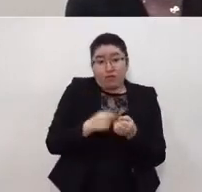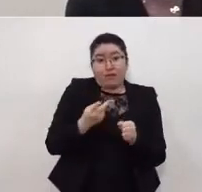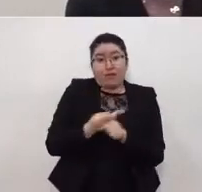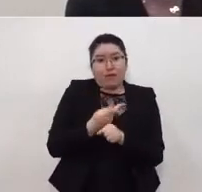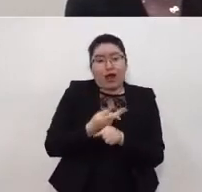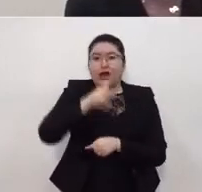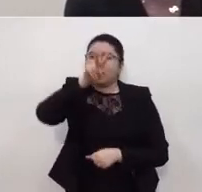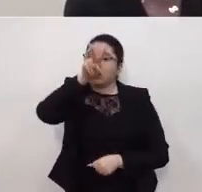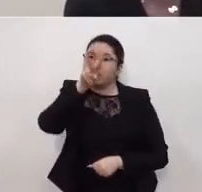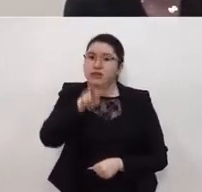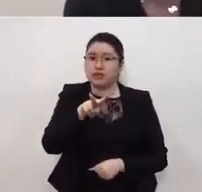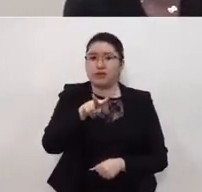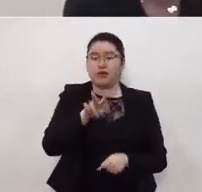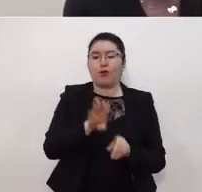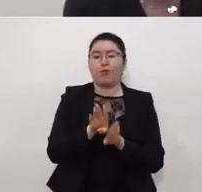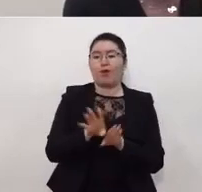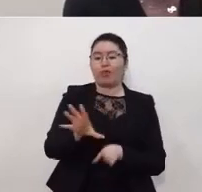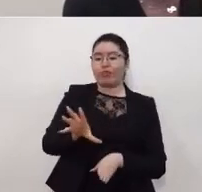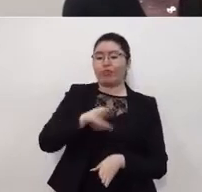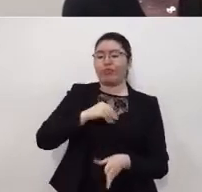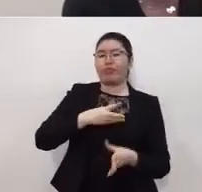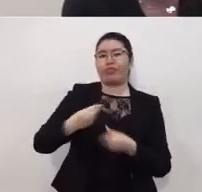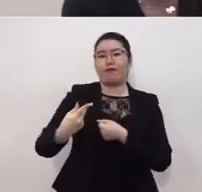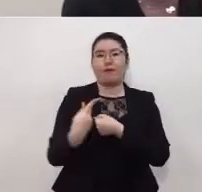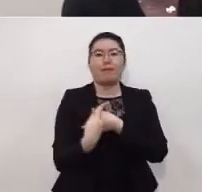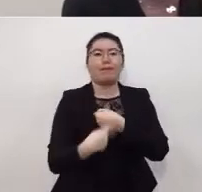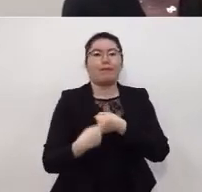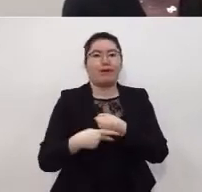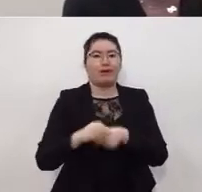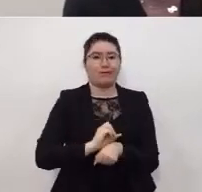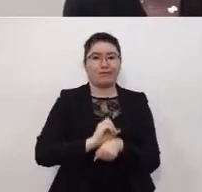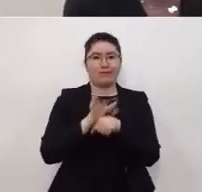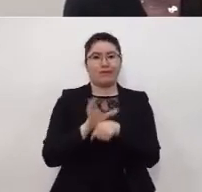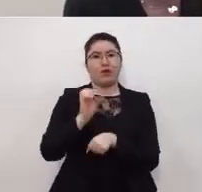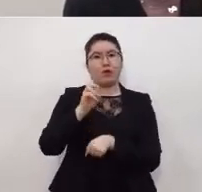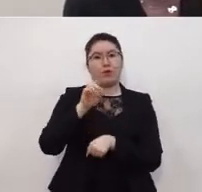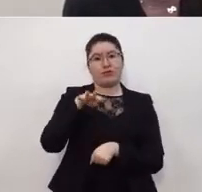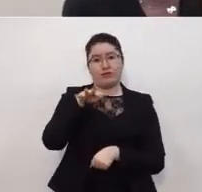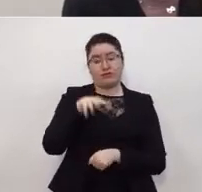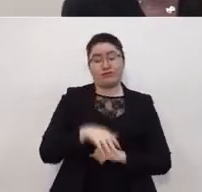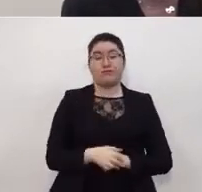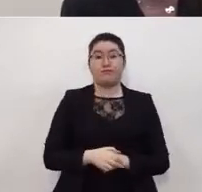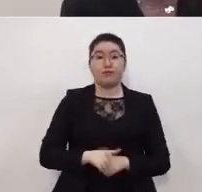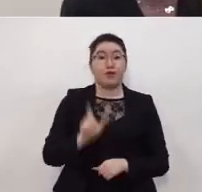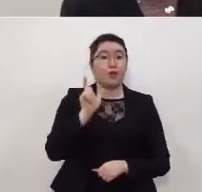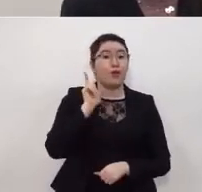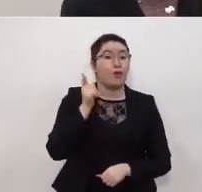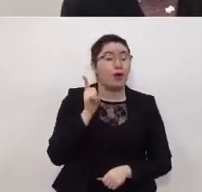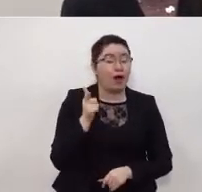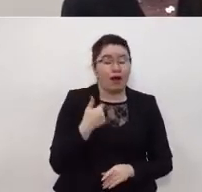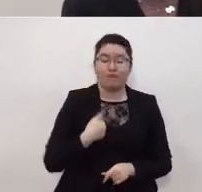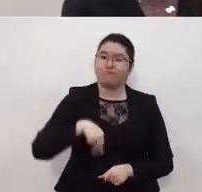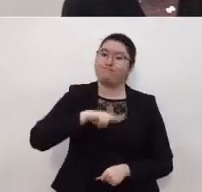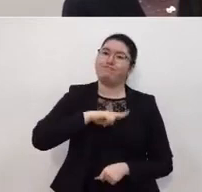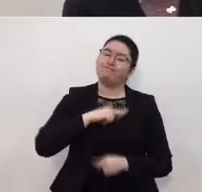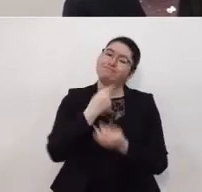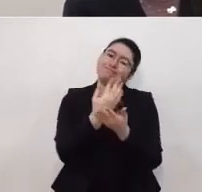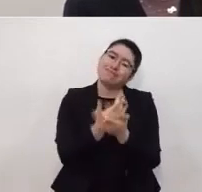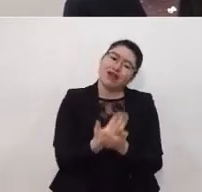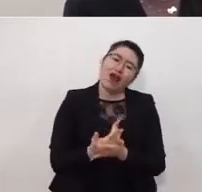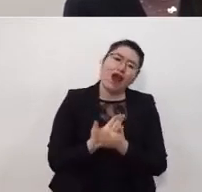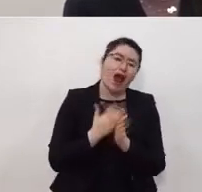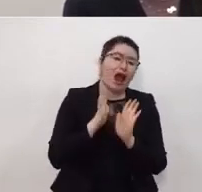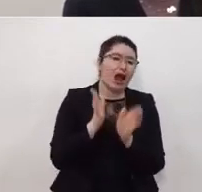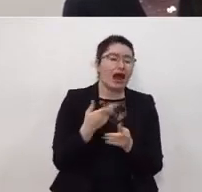necesariamente el riesgo de contagios de covid diecinueve esperemos tengamos paciencia ya habrá